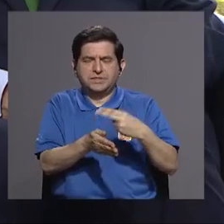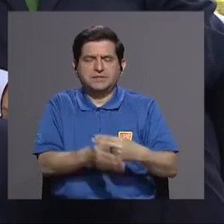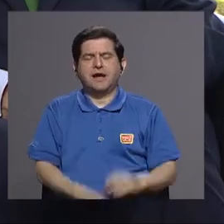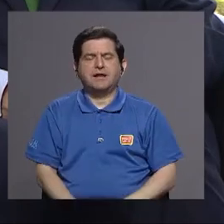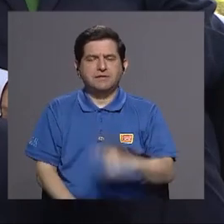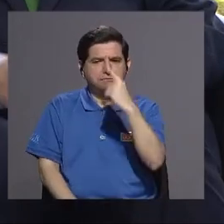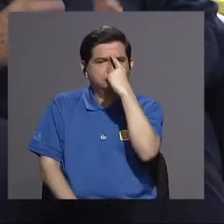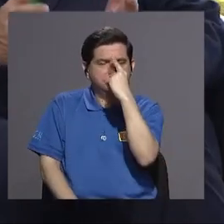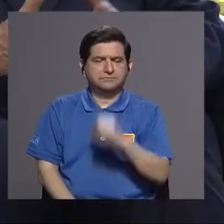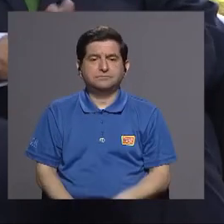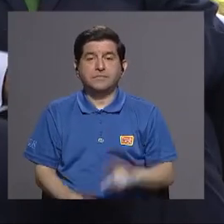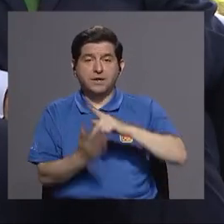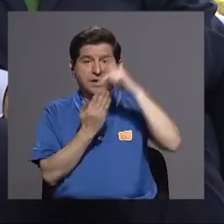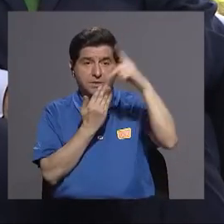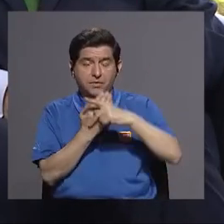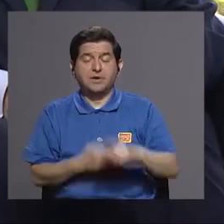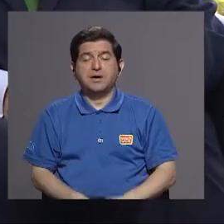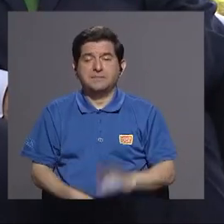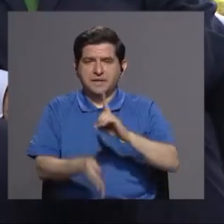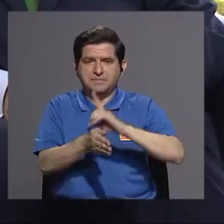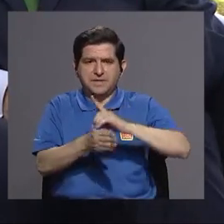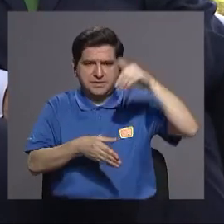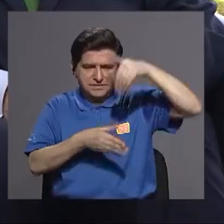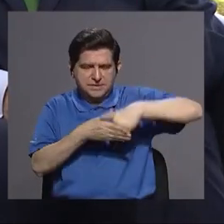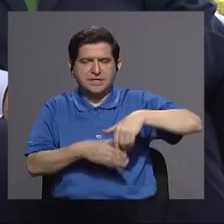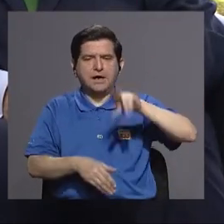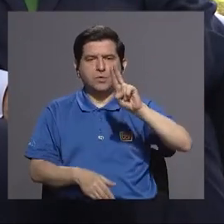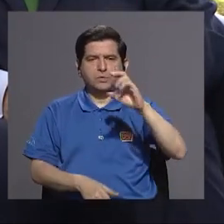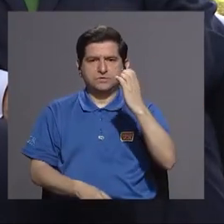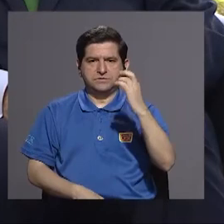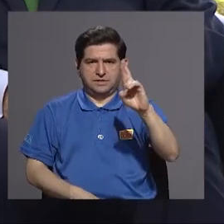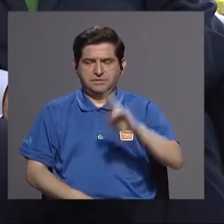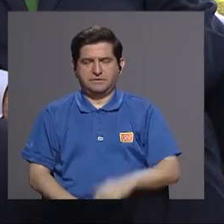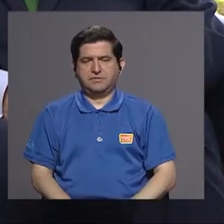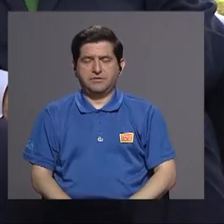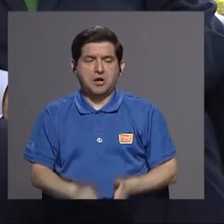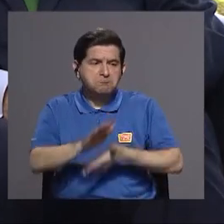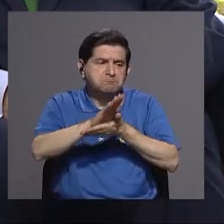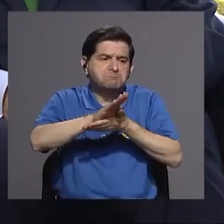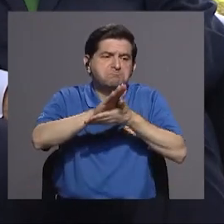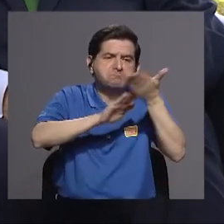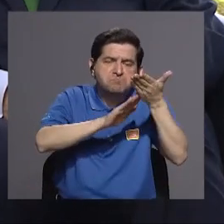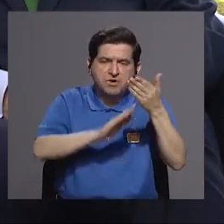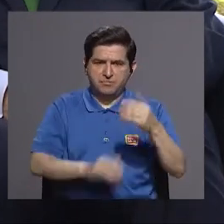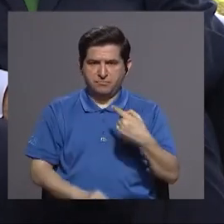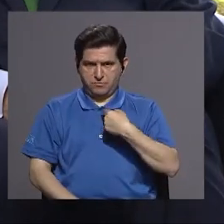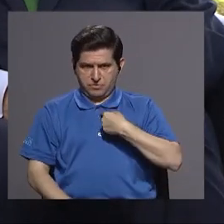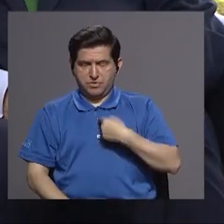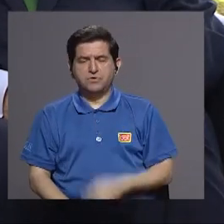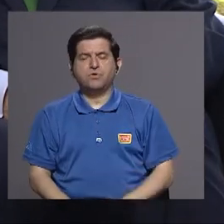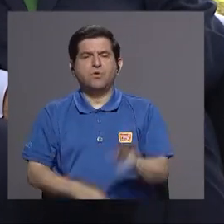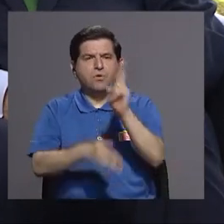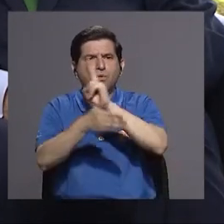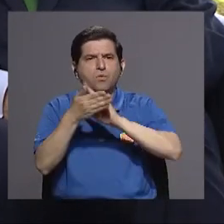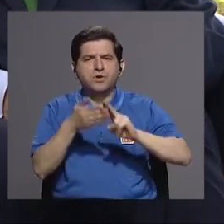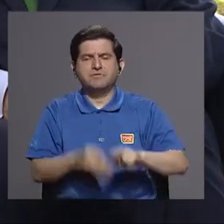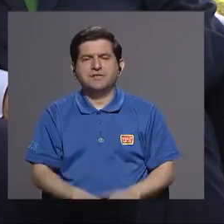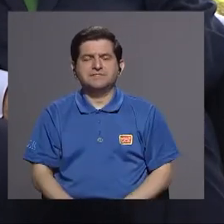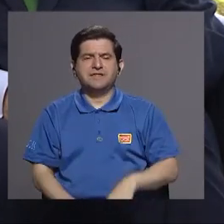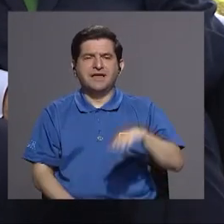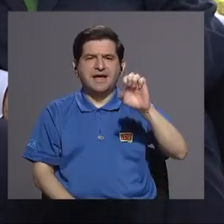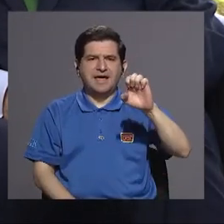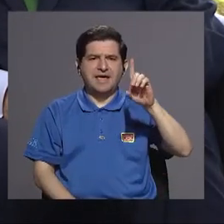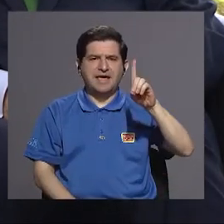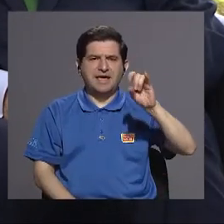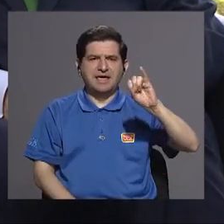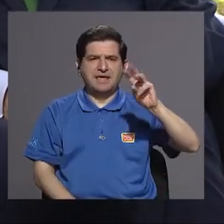guardia el programa de medicina interna de la universidad de costa rica y luego me fui a la universidad de edimburgo